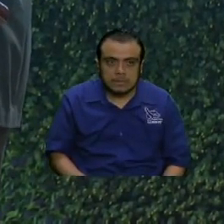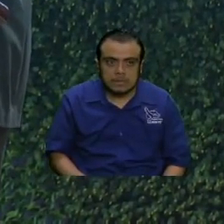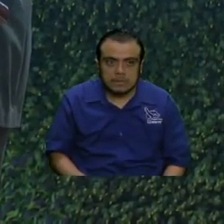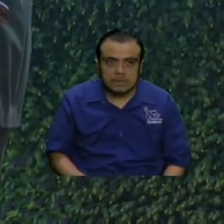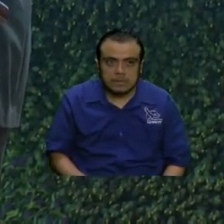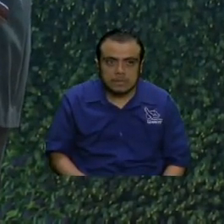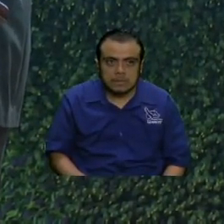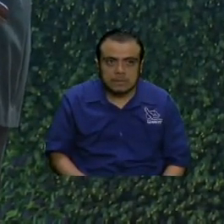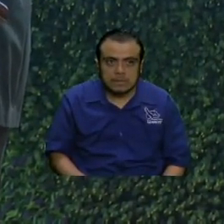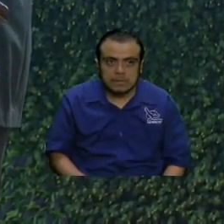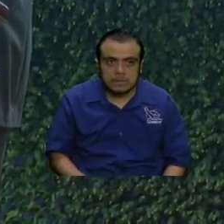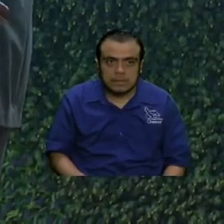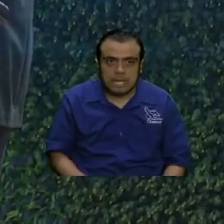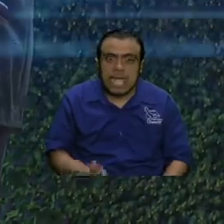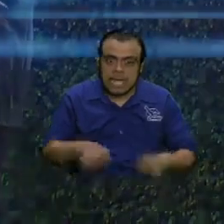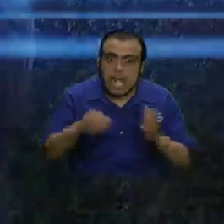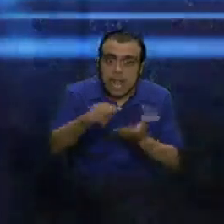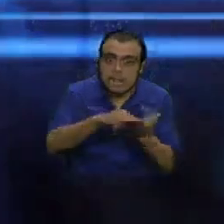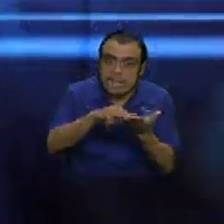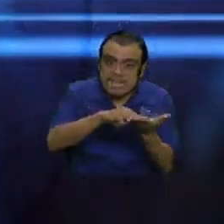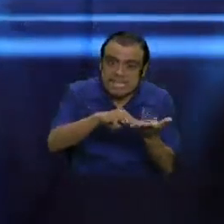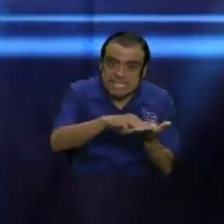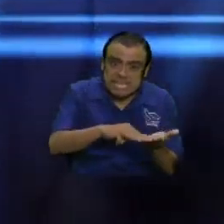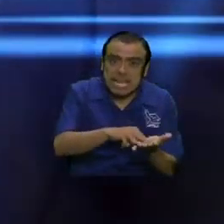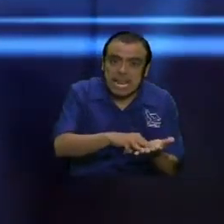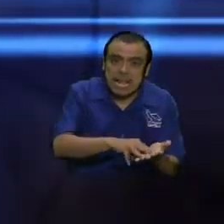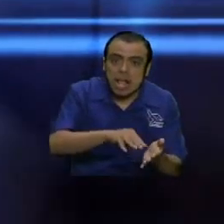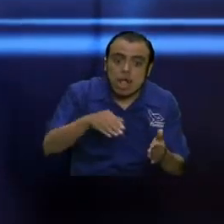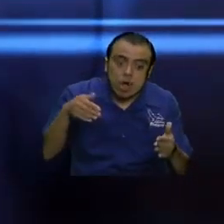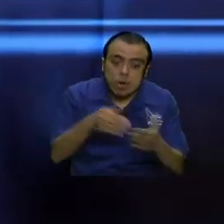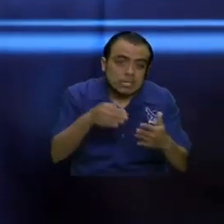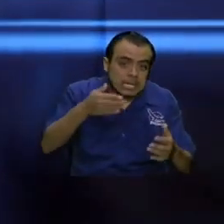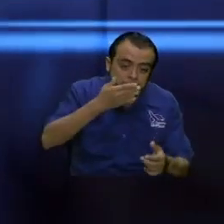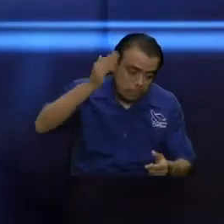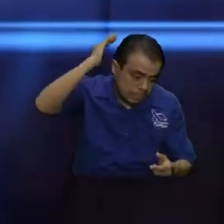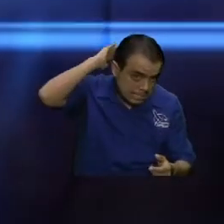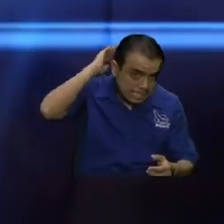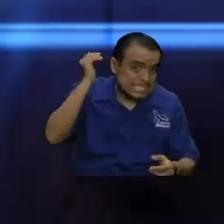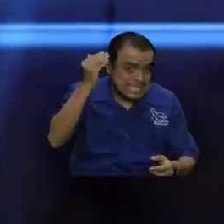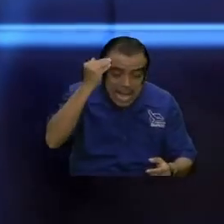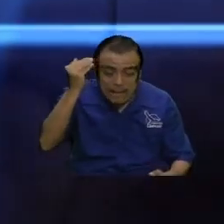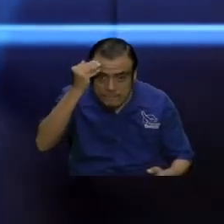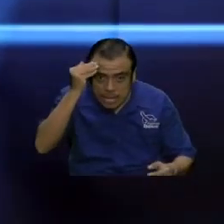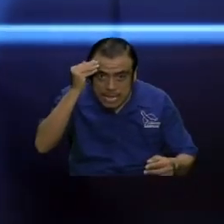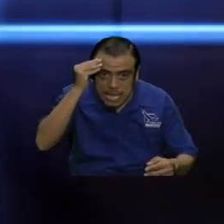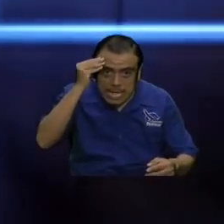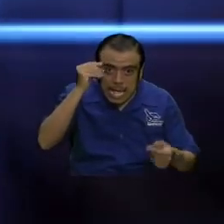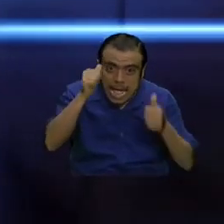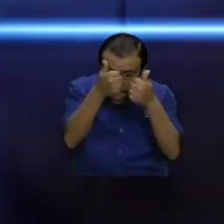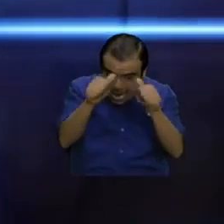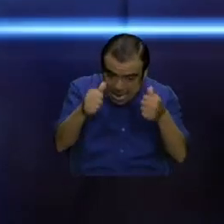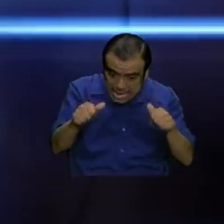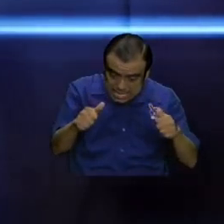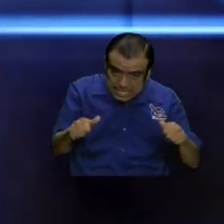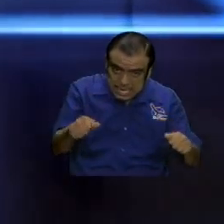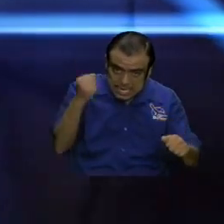antídoto para la hipocresía es saber distinguir los tiempos o no